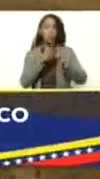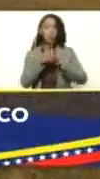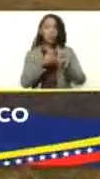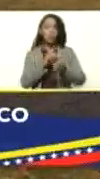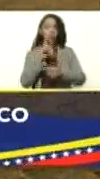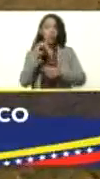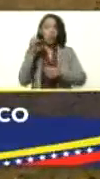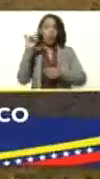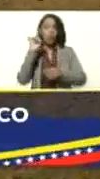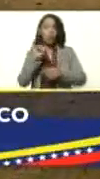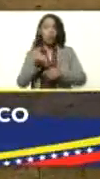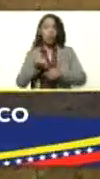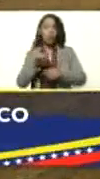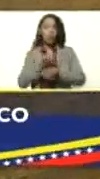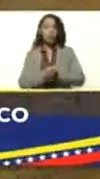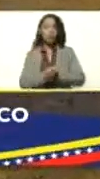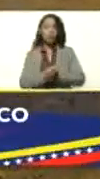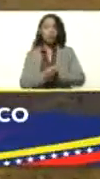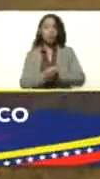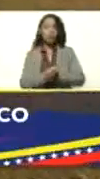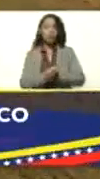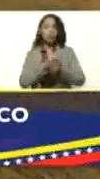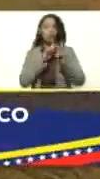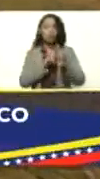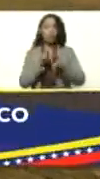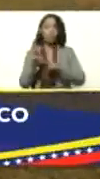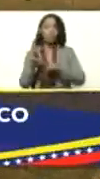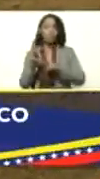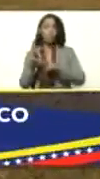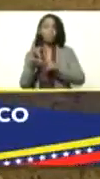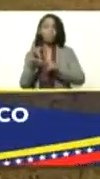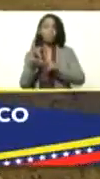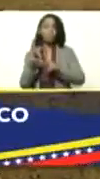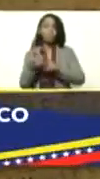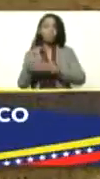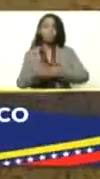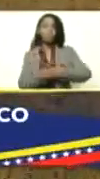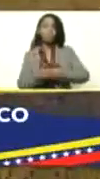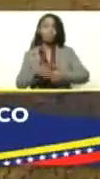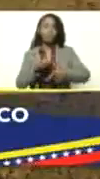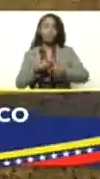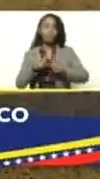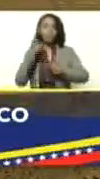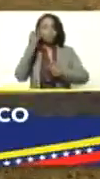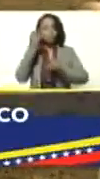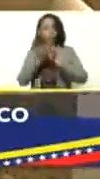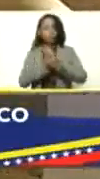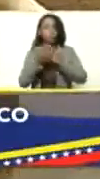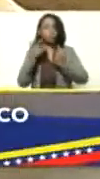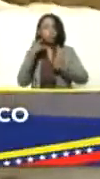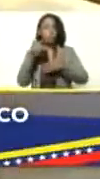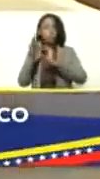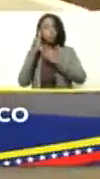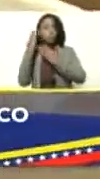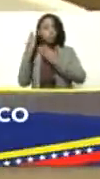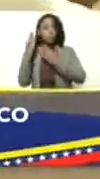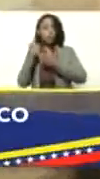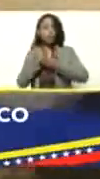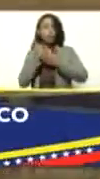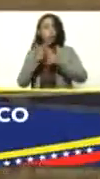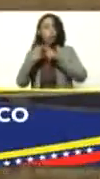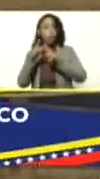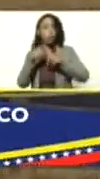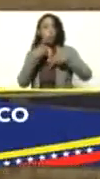También tienen ellos acá un plan de trasplante de embriones. Entonces, la idea es precisamente ayudar a otros